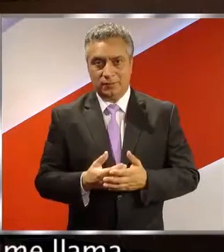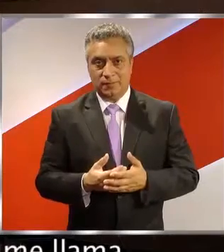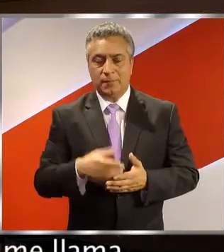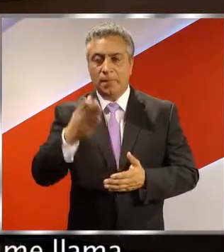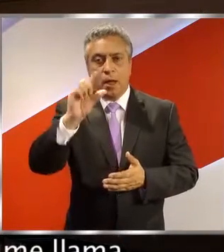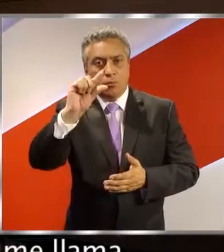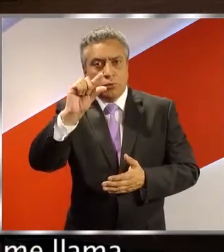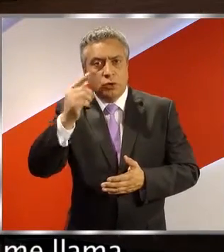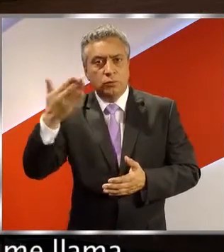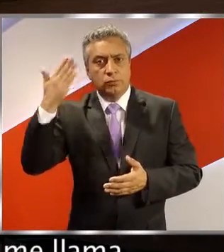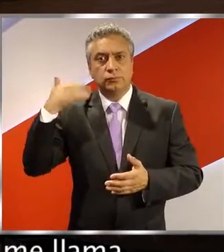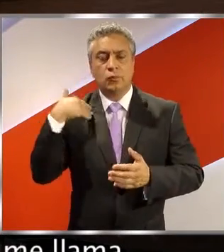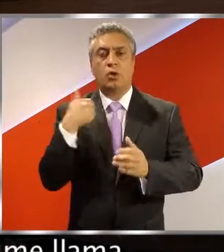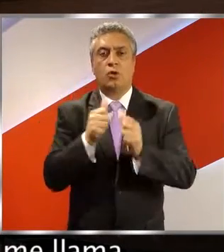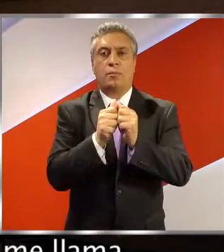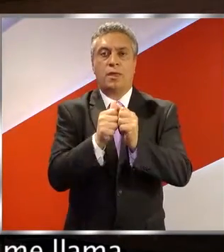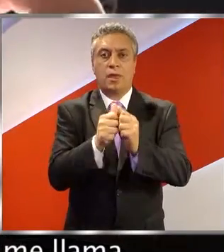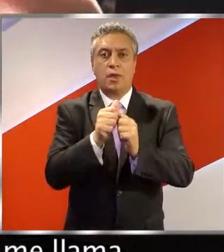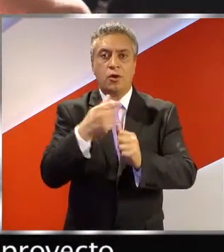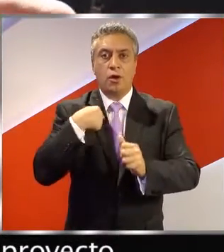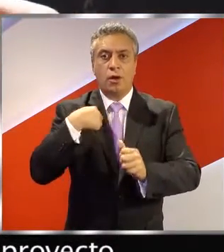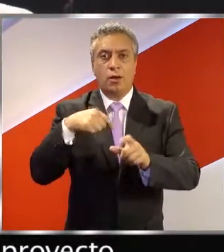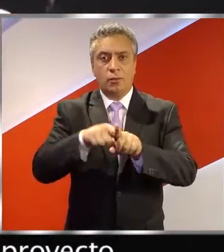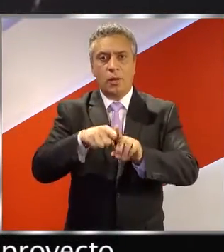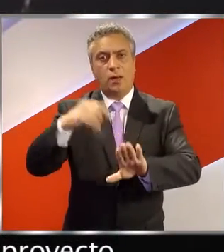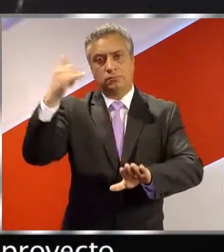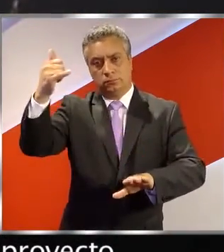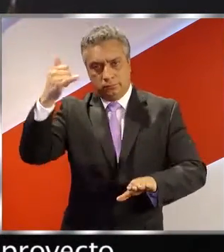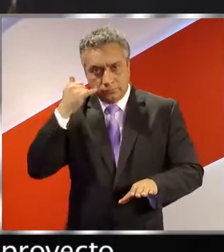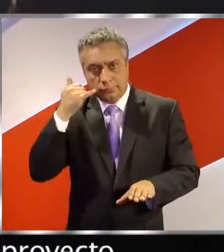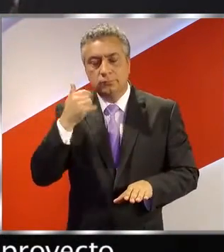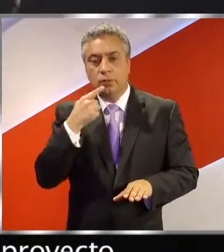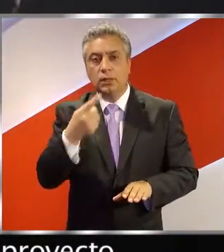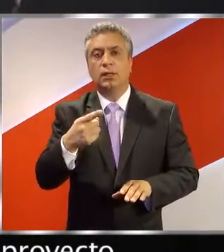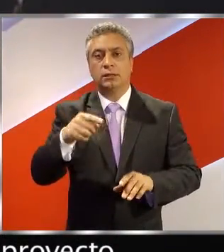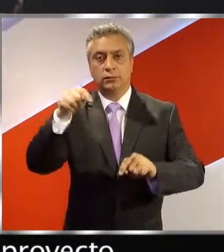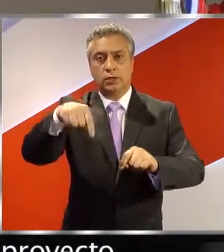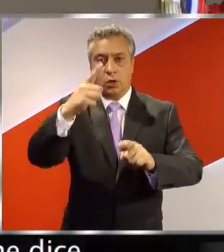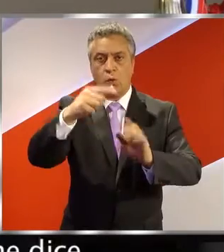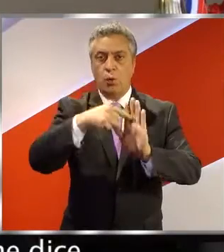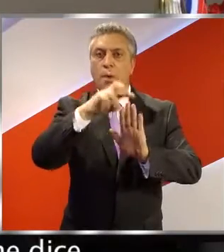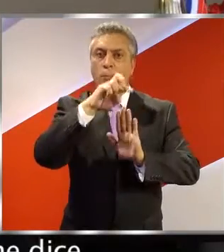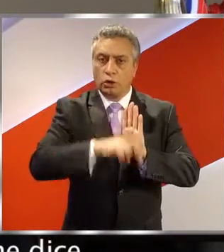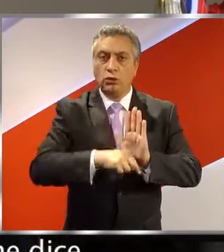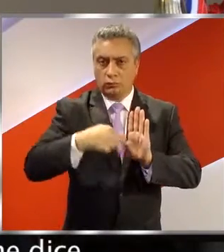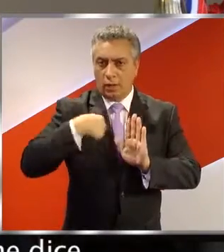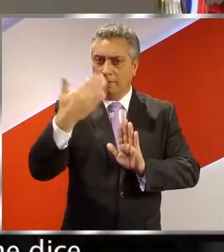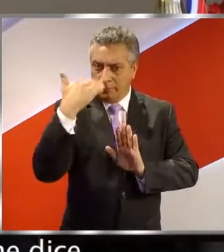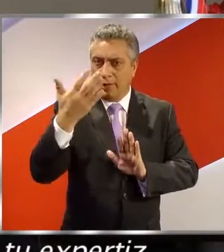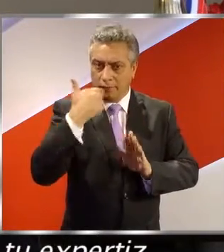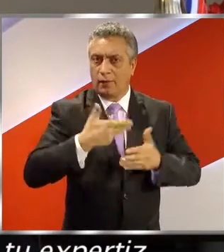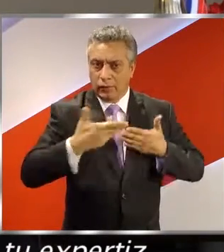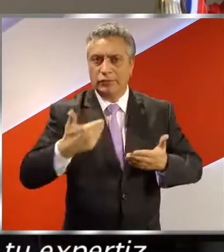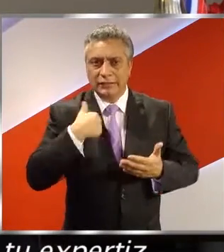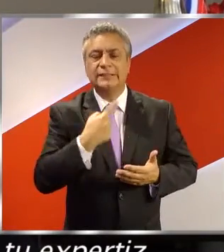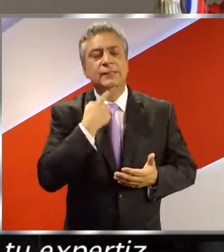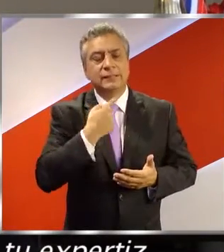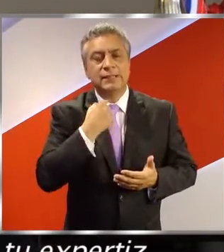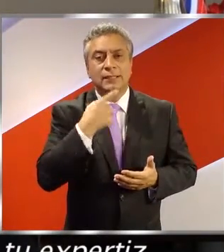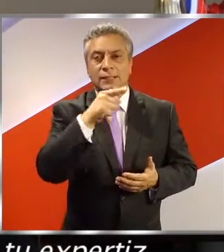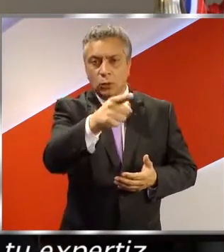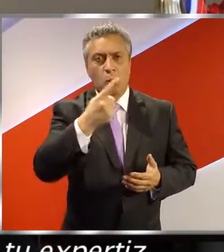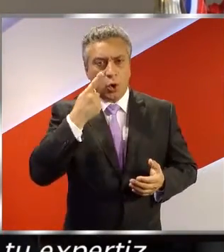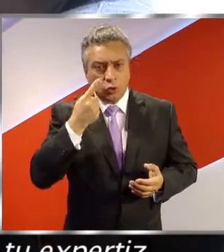Hace poco un colega amigo me llama y me cuenta que estaba en un proyecto y me invita a participar. dice, me interesa